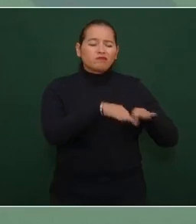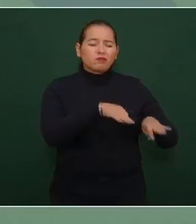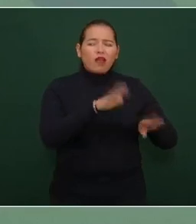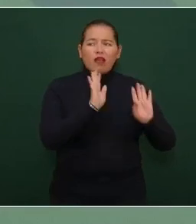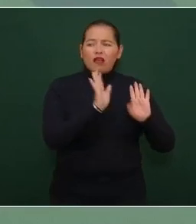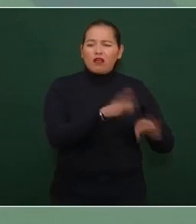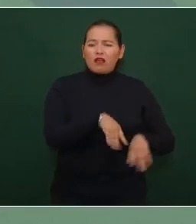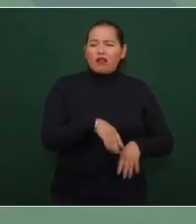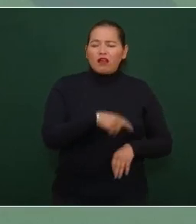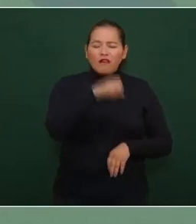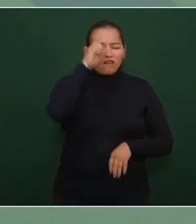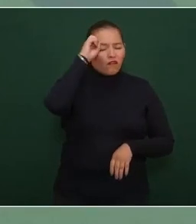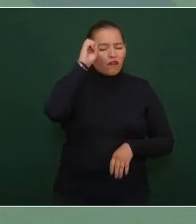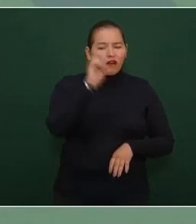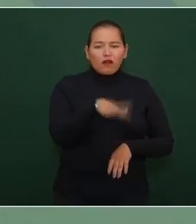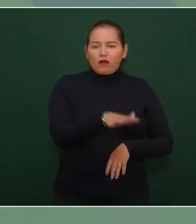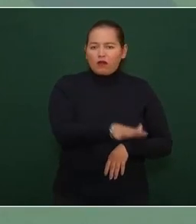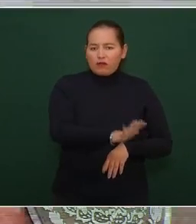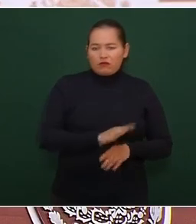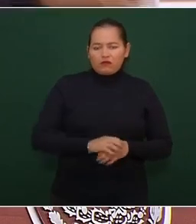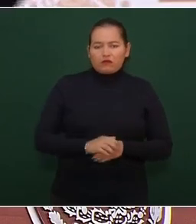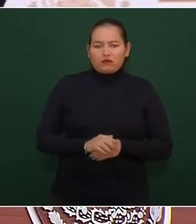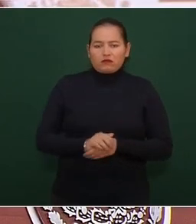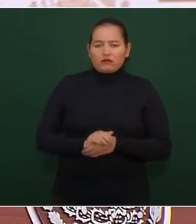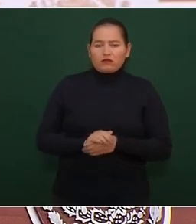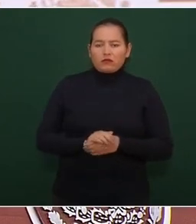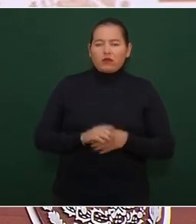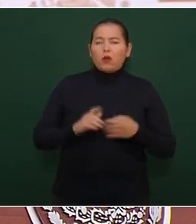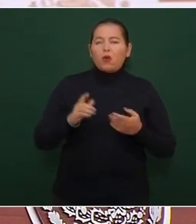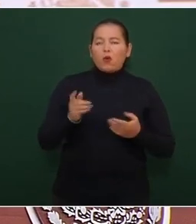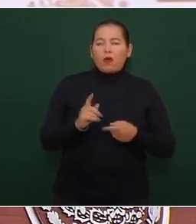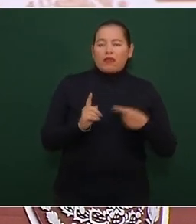diciendo que es un flojo cuando él